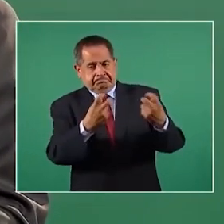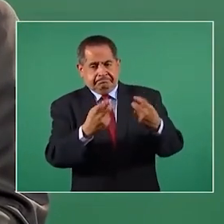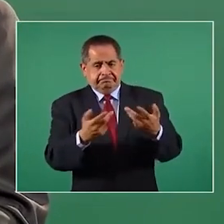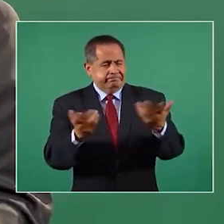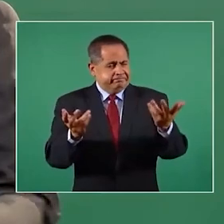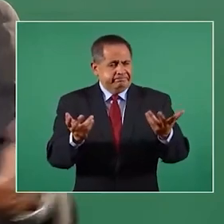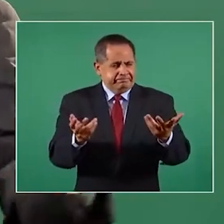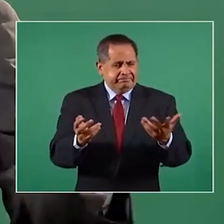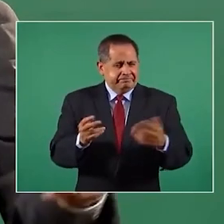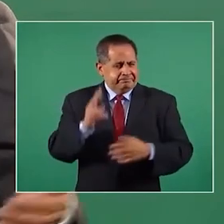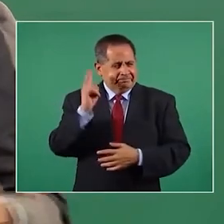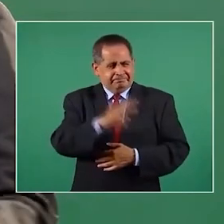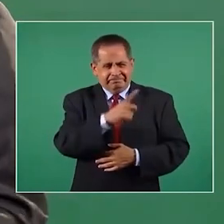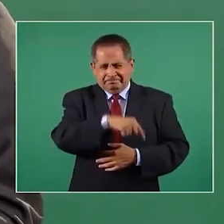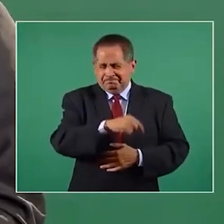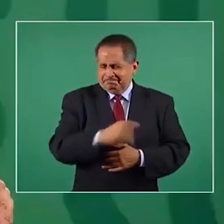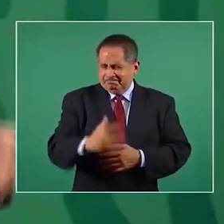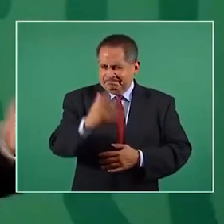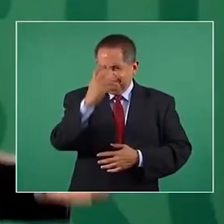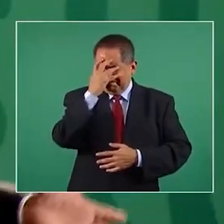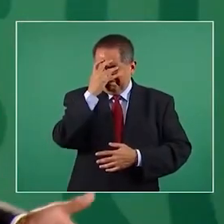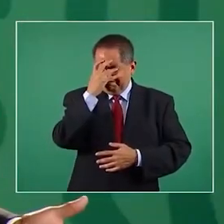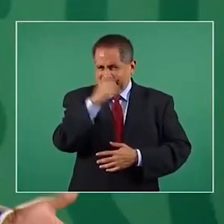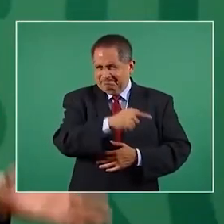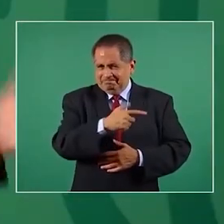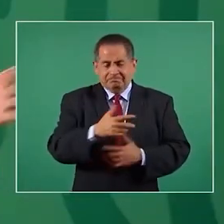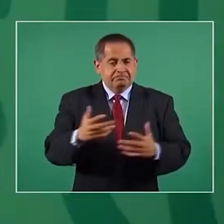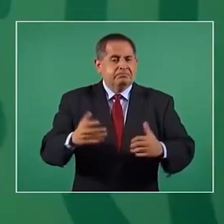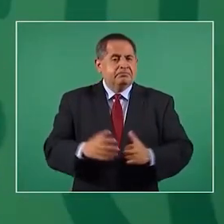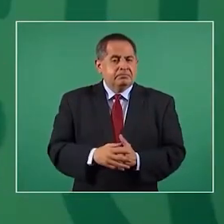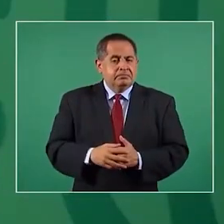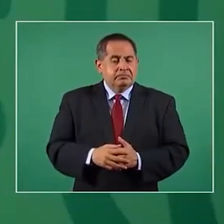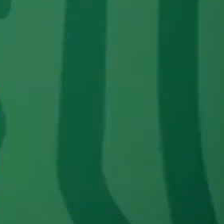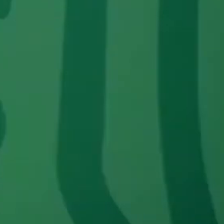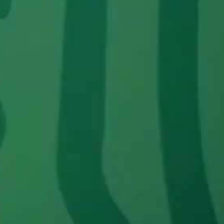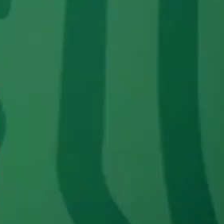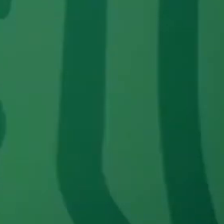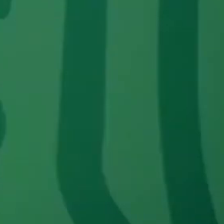Una vergüenza. Además, quien llega